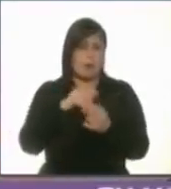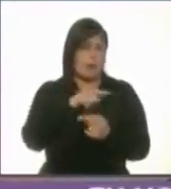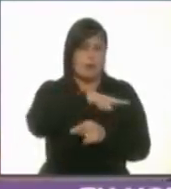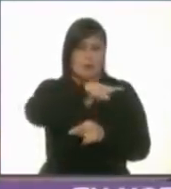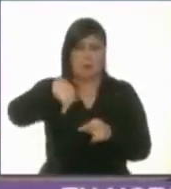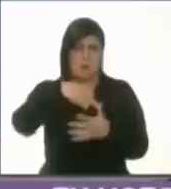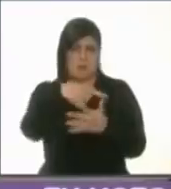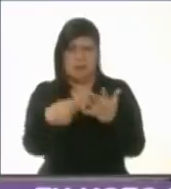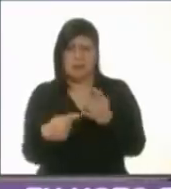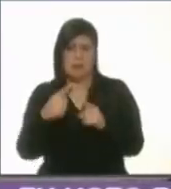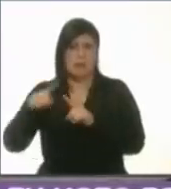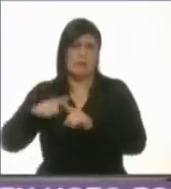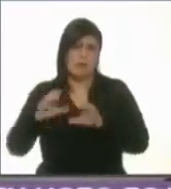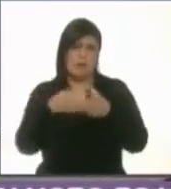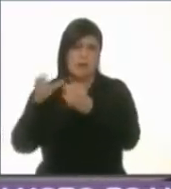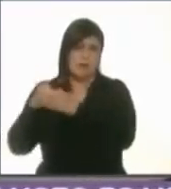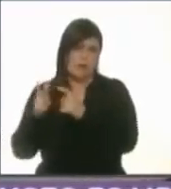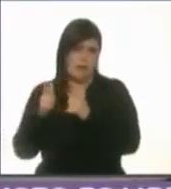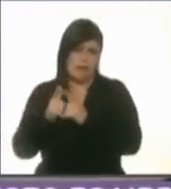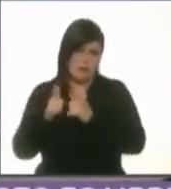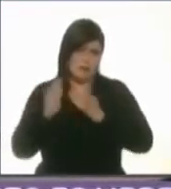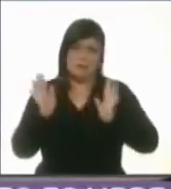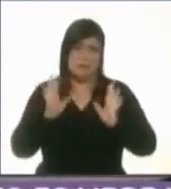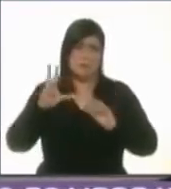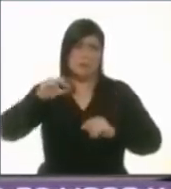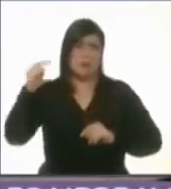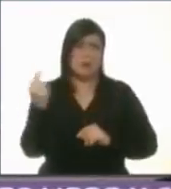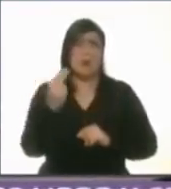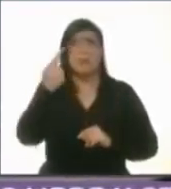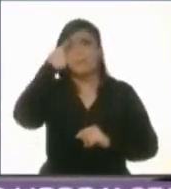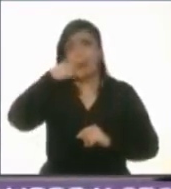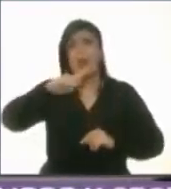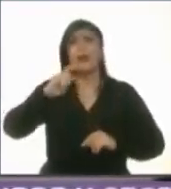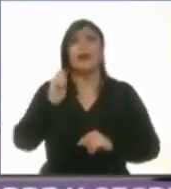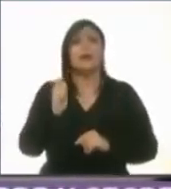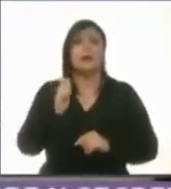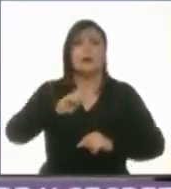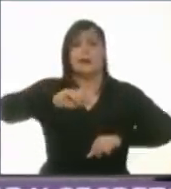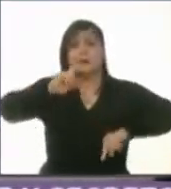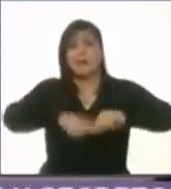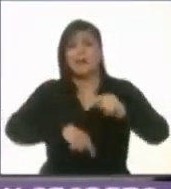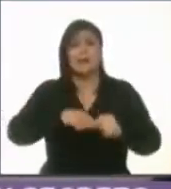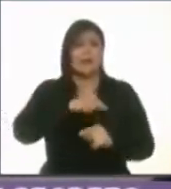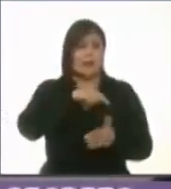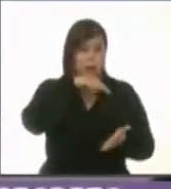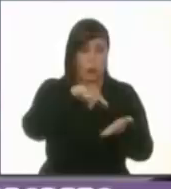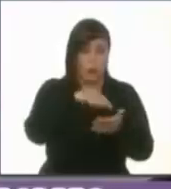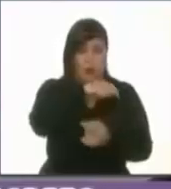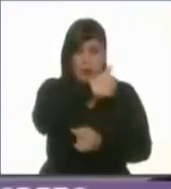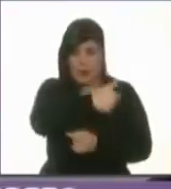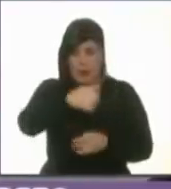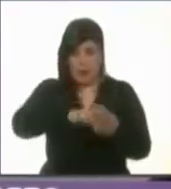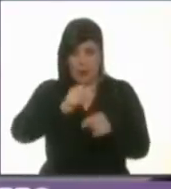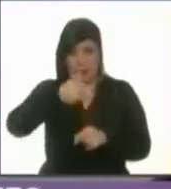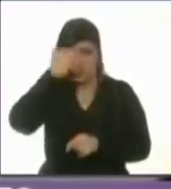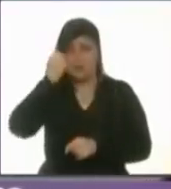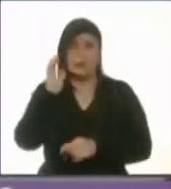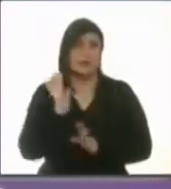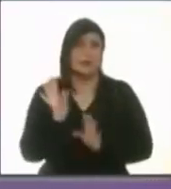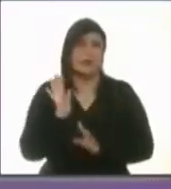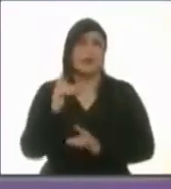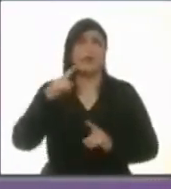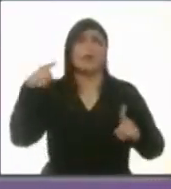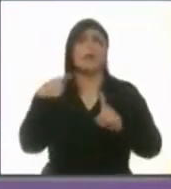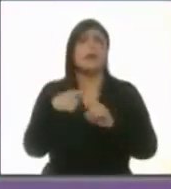candidatos presentes no para quitar lugares a ninguno de los candidatos presentes es